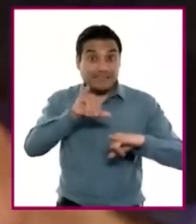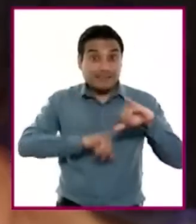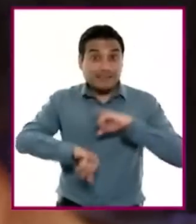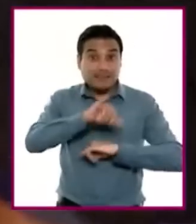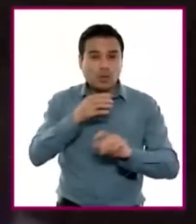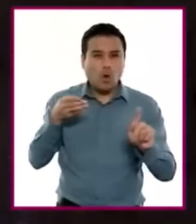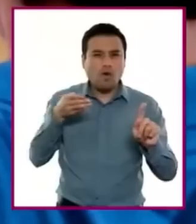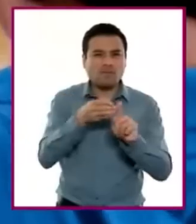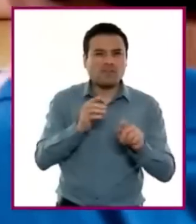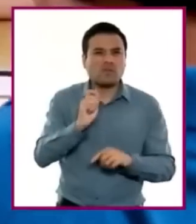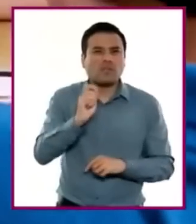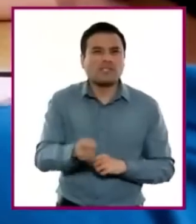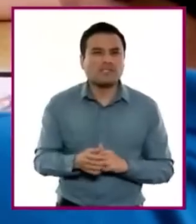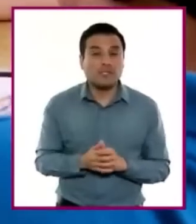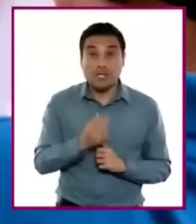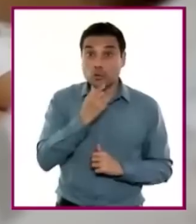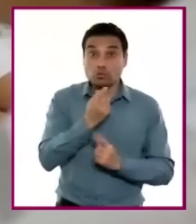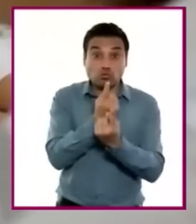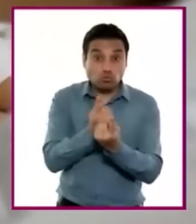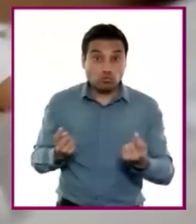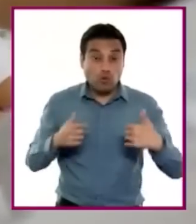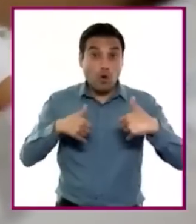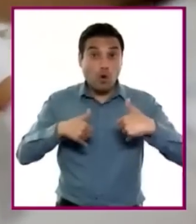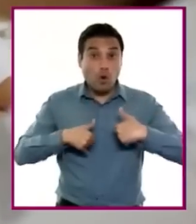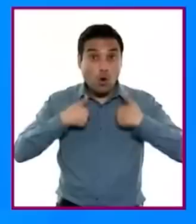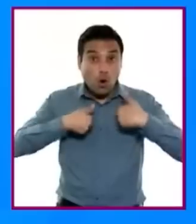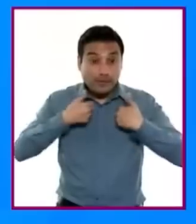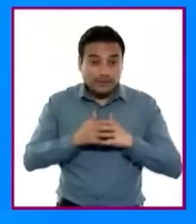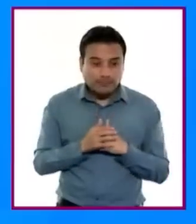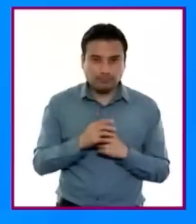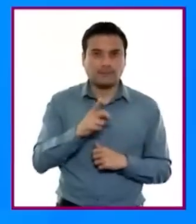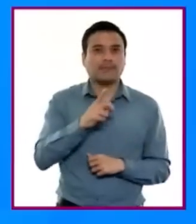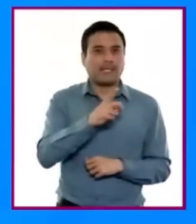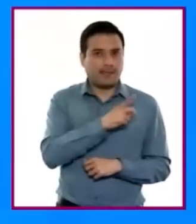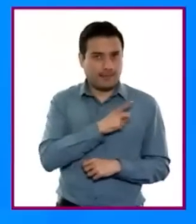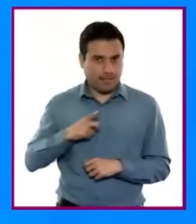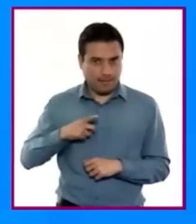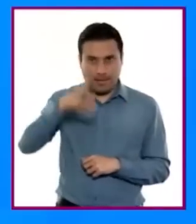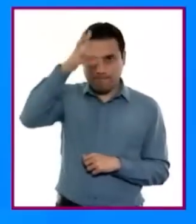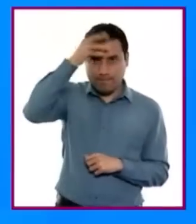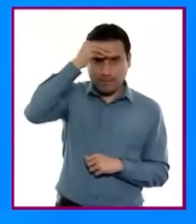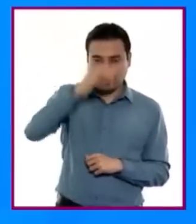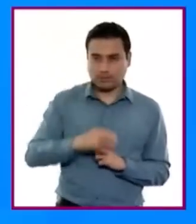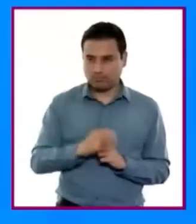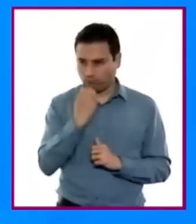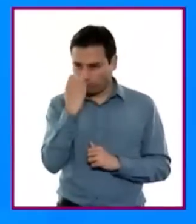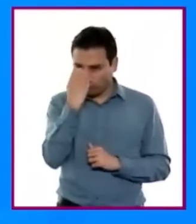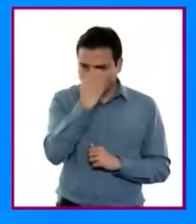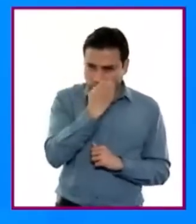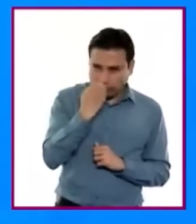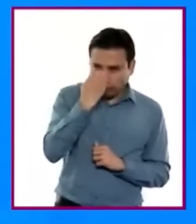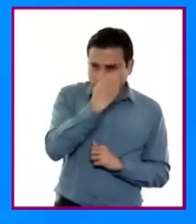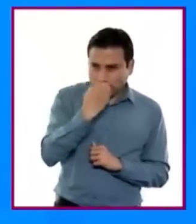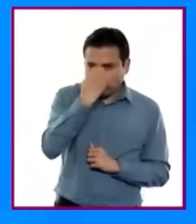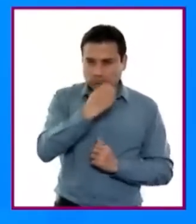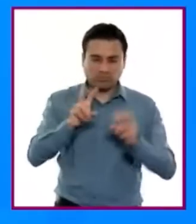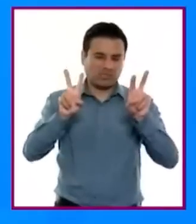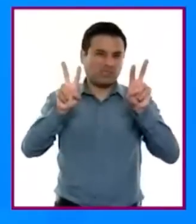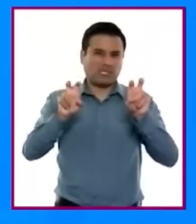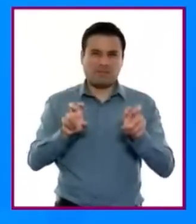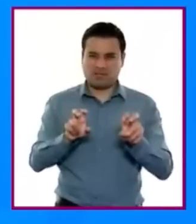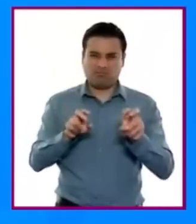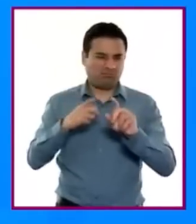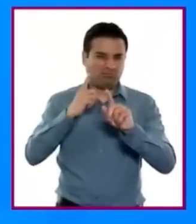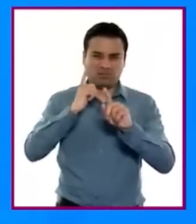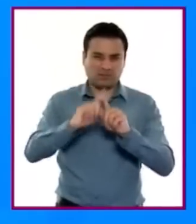pretende desarrollar en niñas, niños y adolescentes la capacidad de analizar distintas concepciones del mundo y tomar